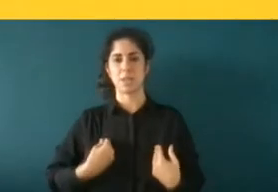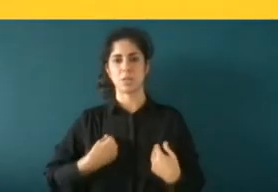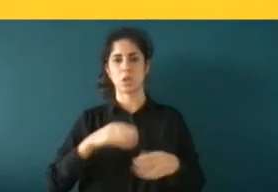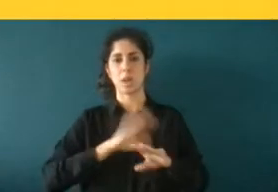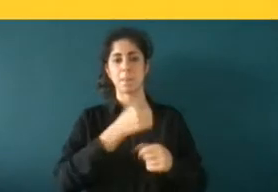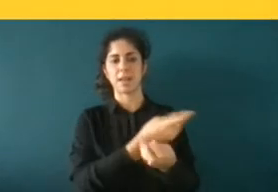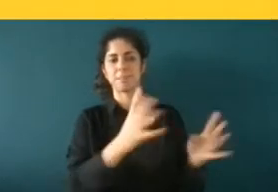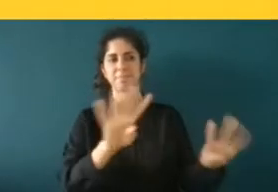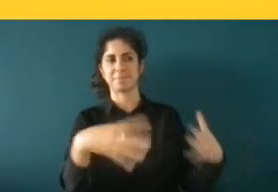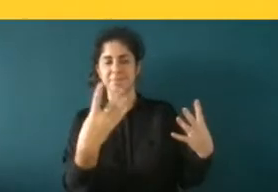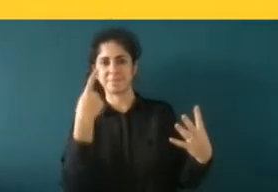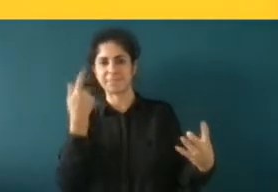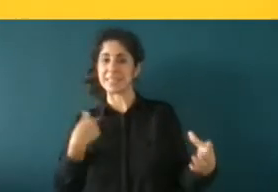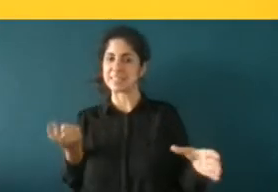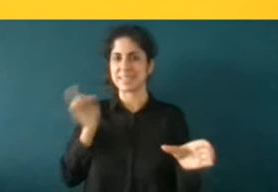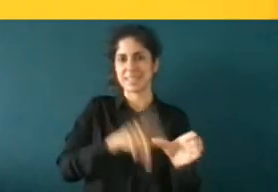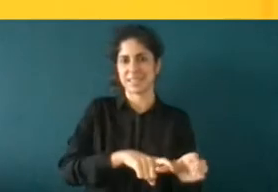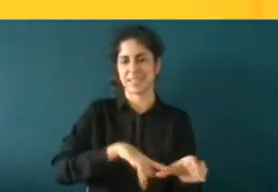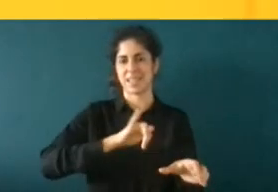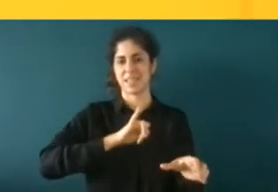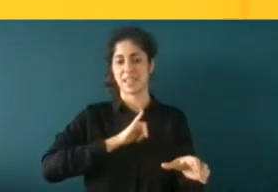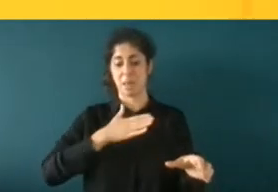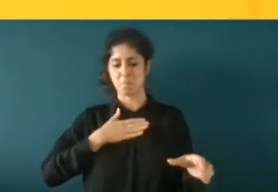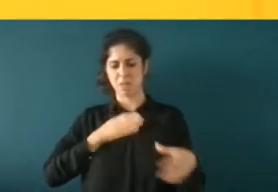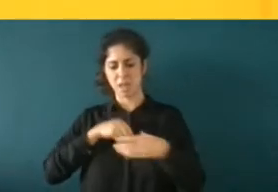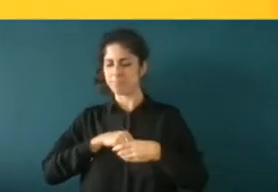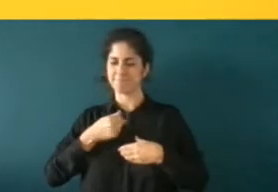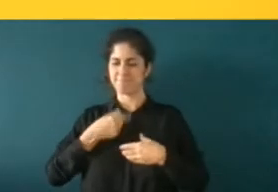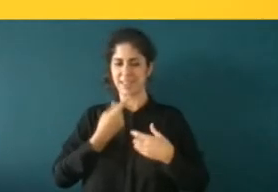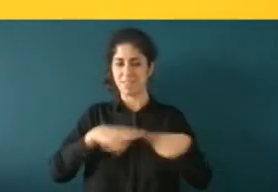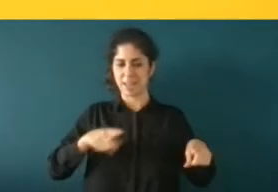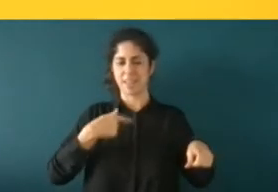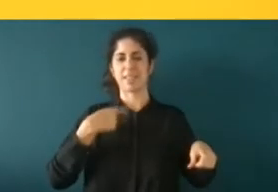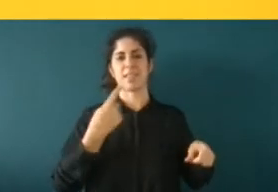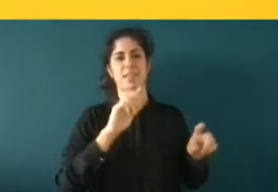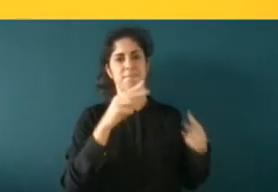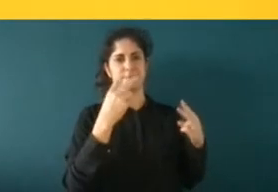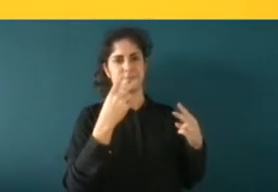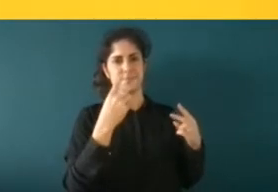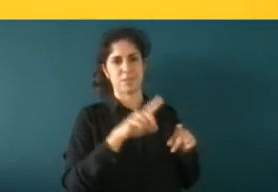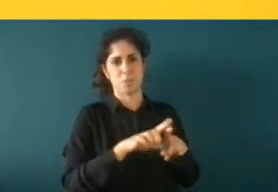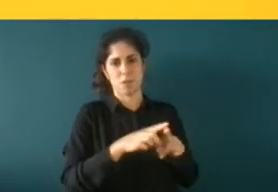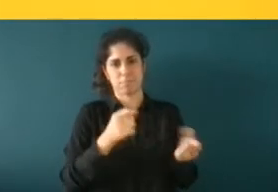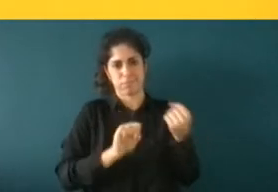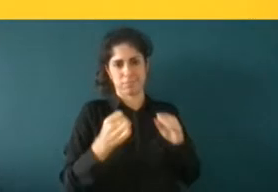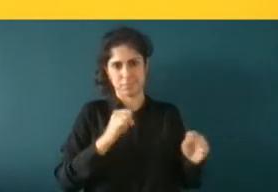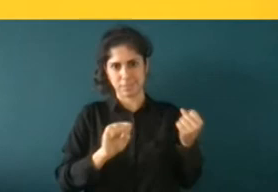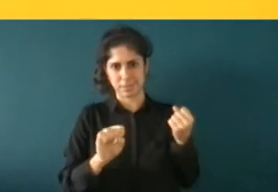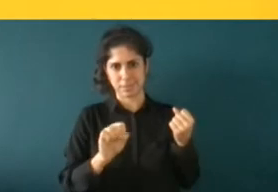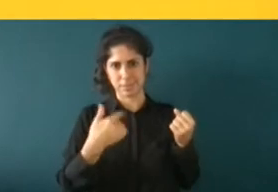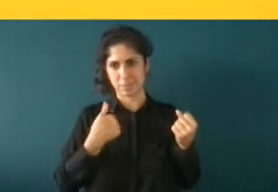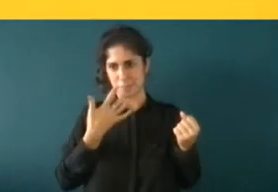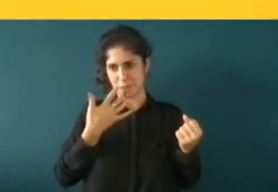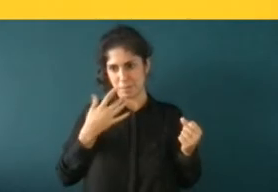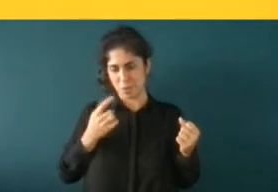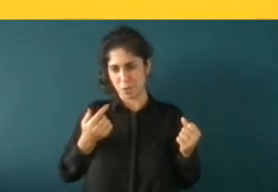identidad diferente del suyo en mi caso tengo muchísimo passing